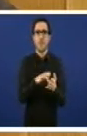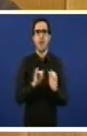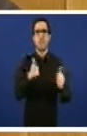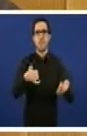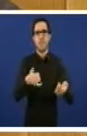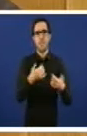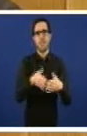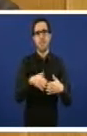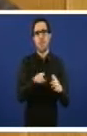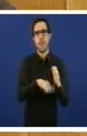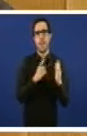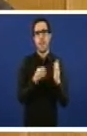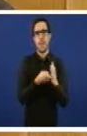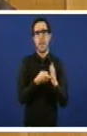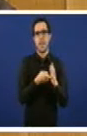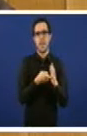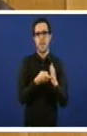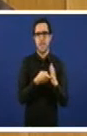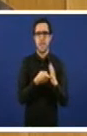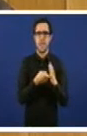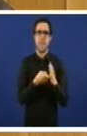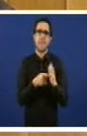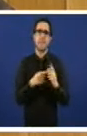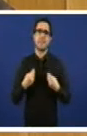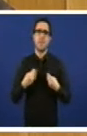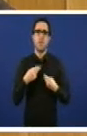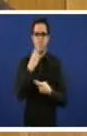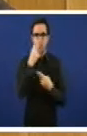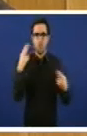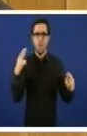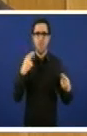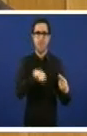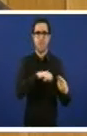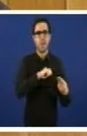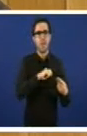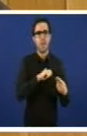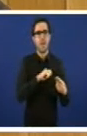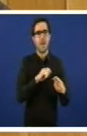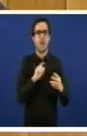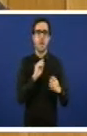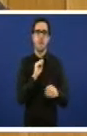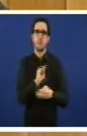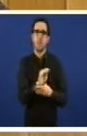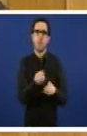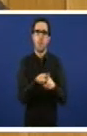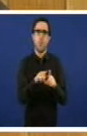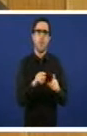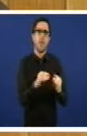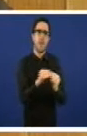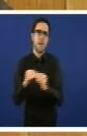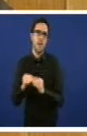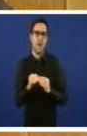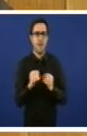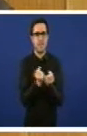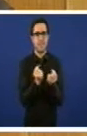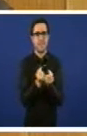xeral de Saúde Pública de España que establece a universalidade da asistencia sanitaria en todo o territorio do Estado.